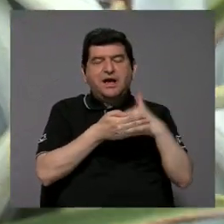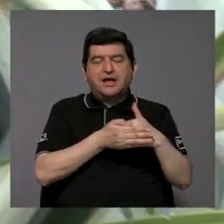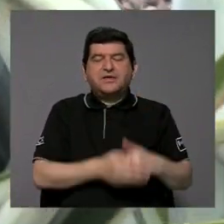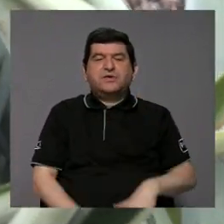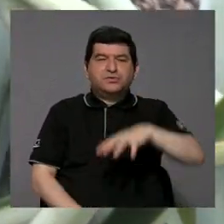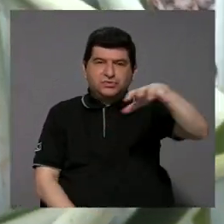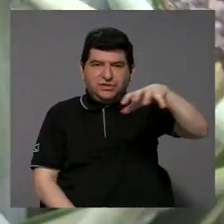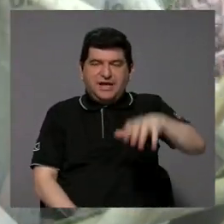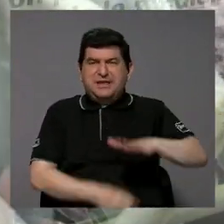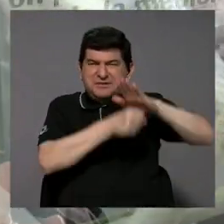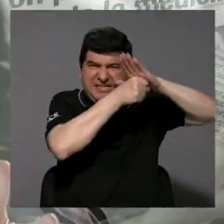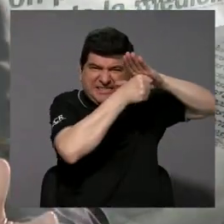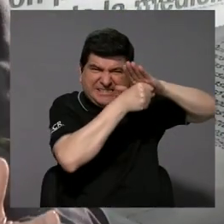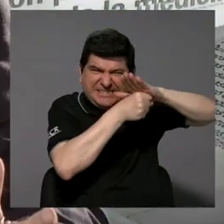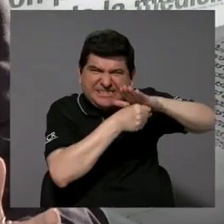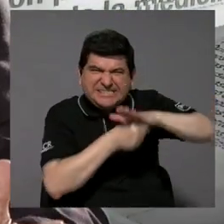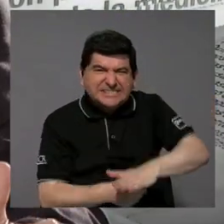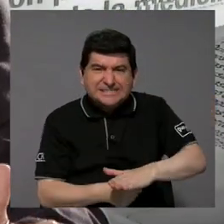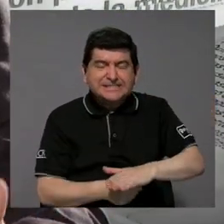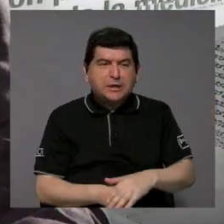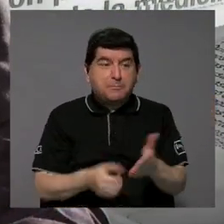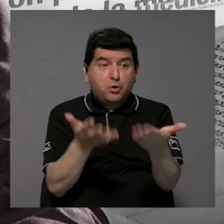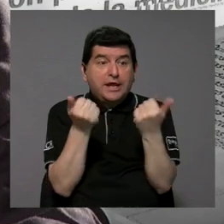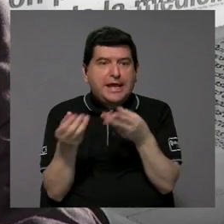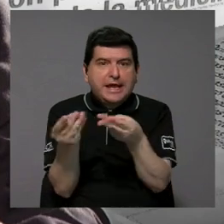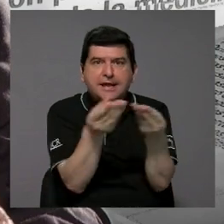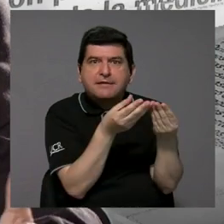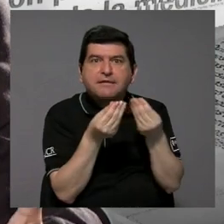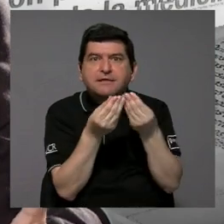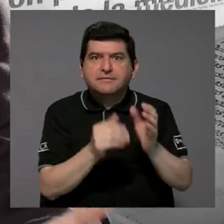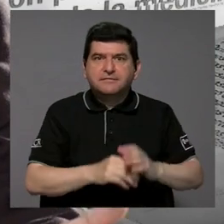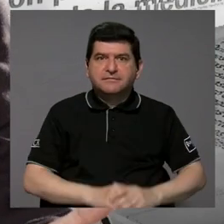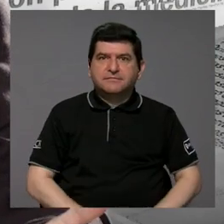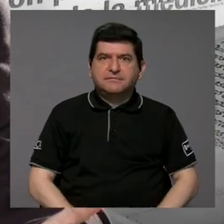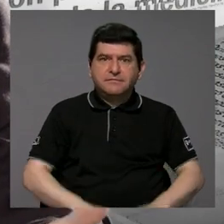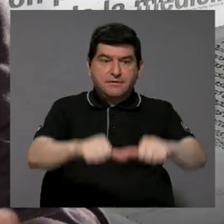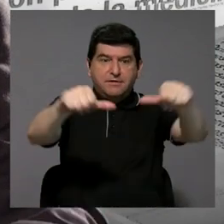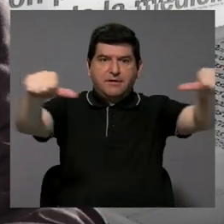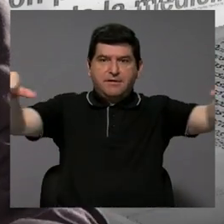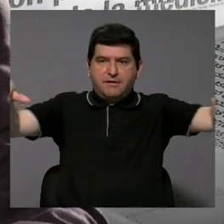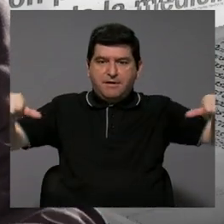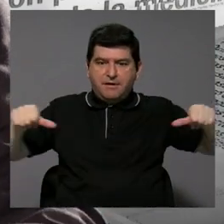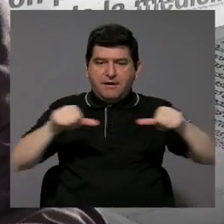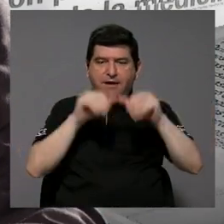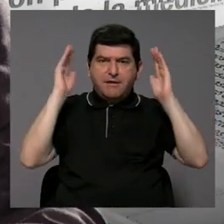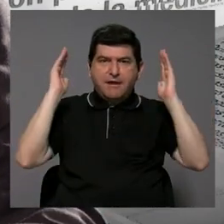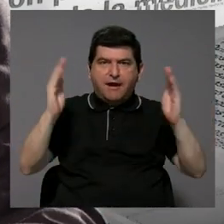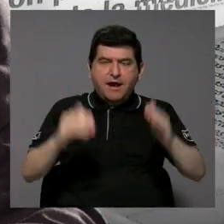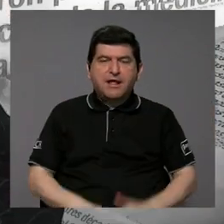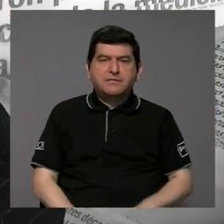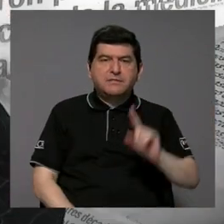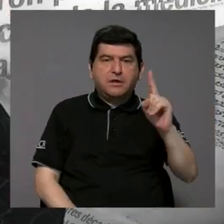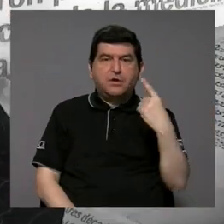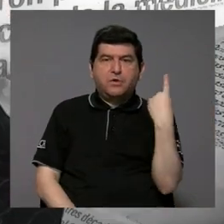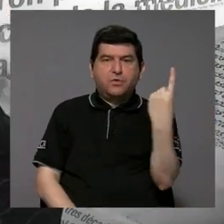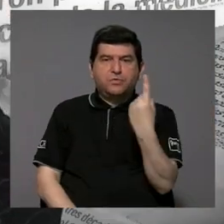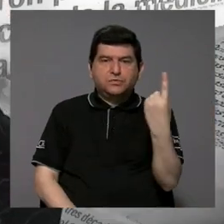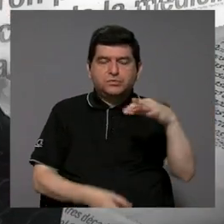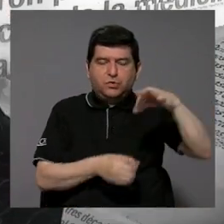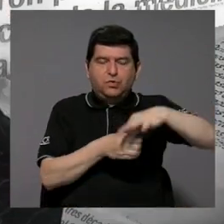Esa presión por la tierra para lograr áreas mayores de monocultivos. ¿Ustedes